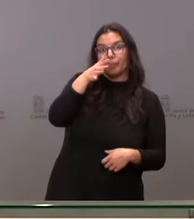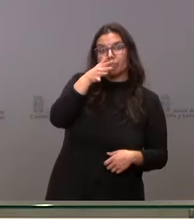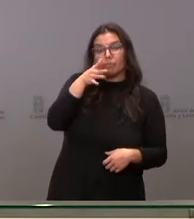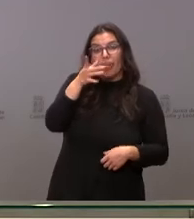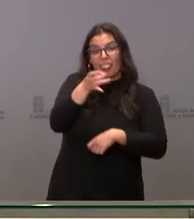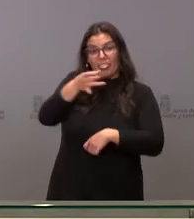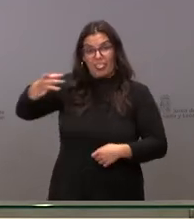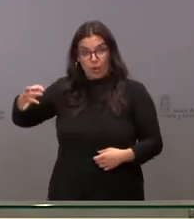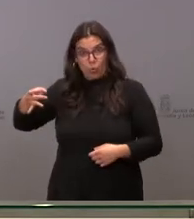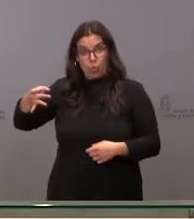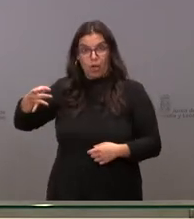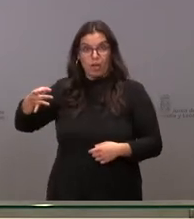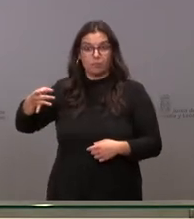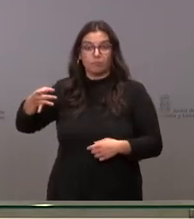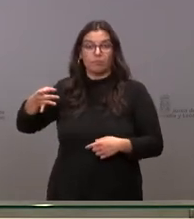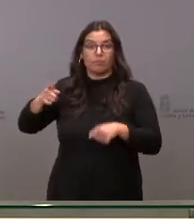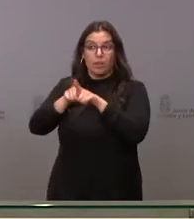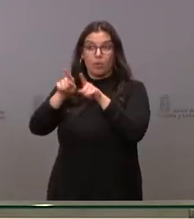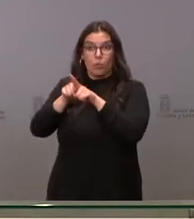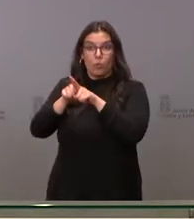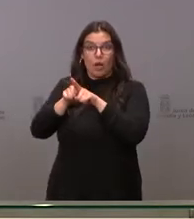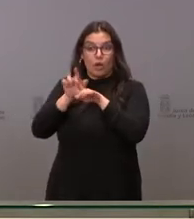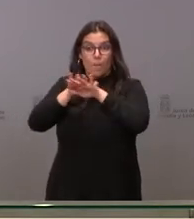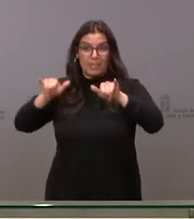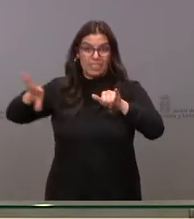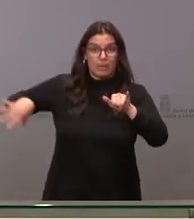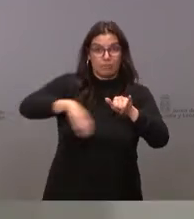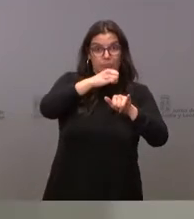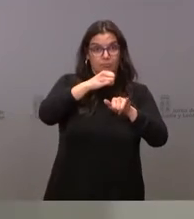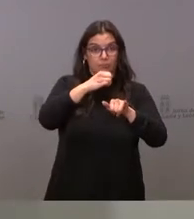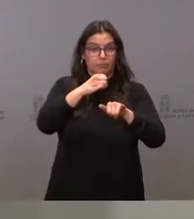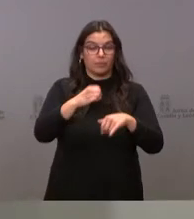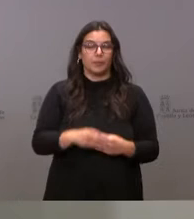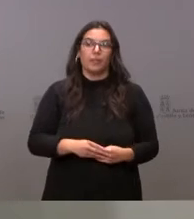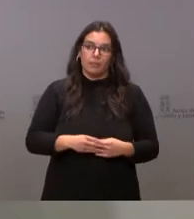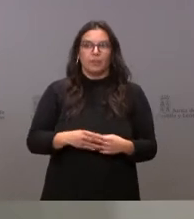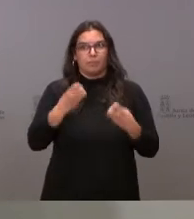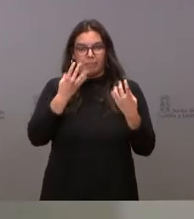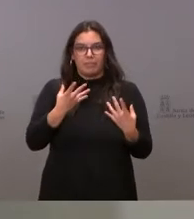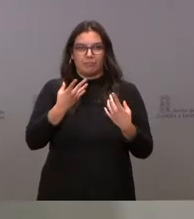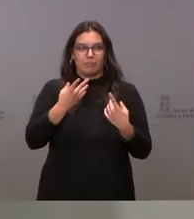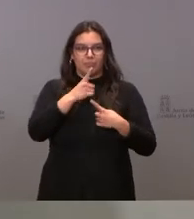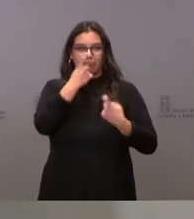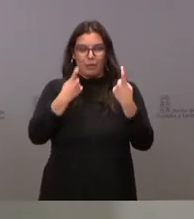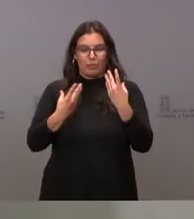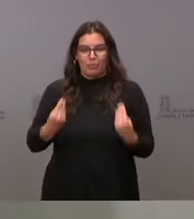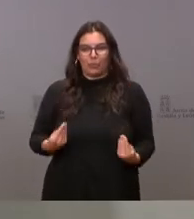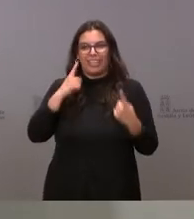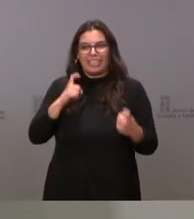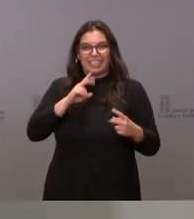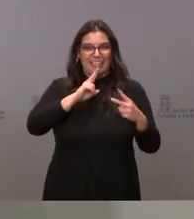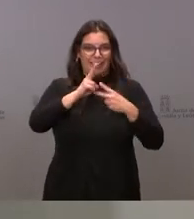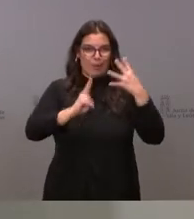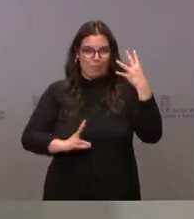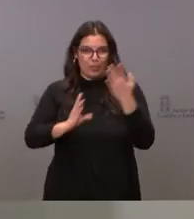suplir esa ausencia de fondos COVID en el presupuesto. Gracias. Bien, son muchas preguntas. Voy a intentar contestarle